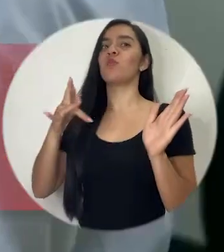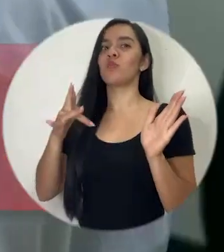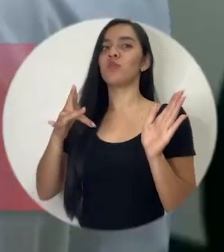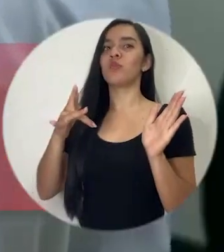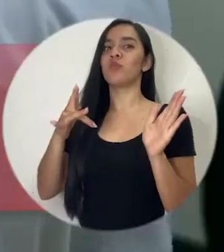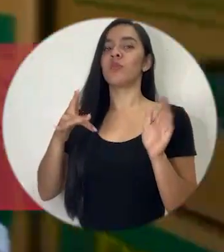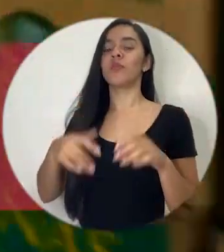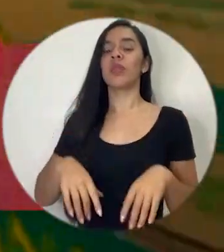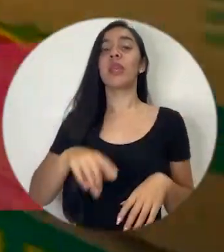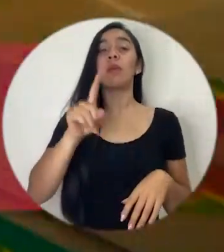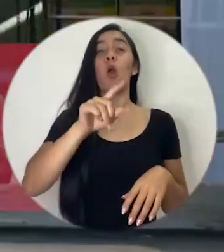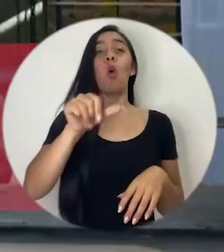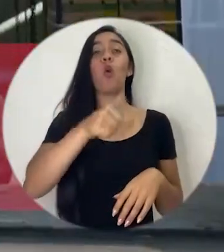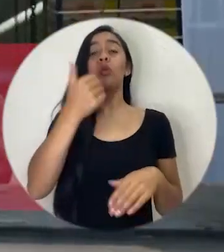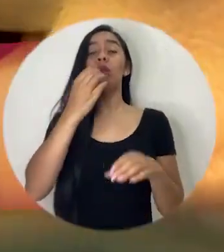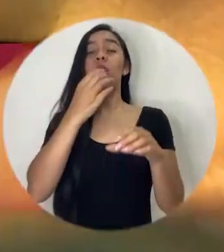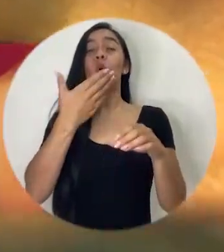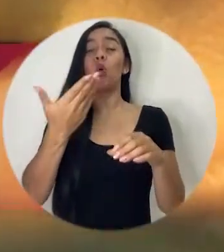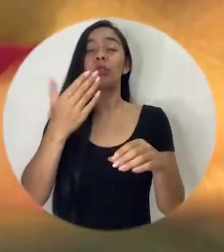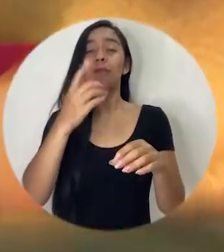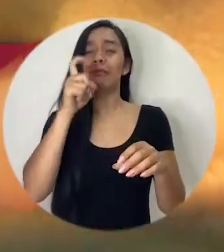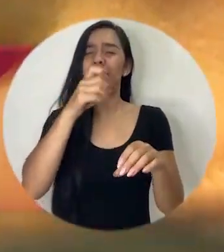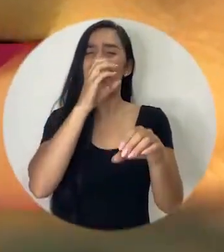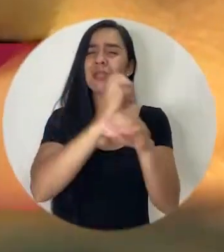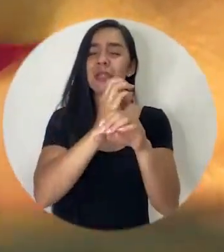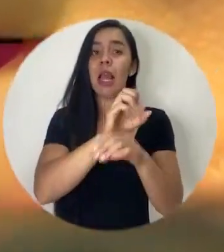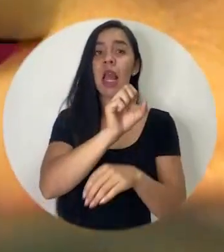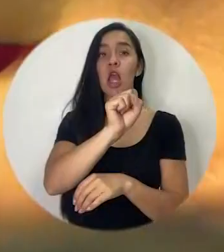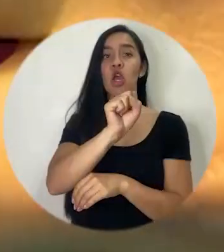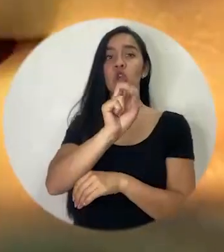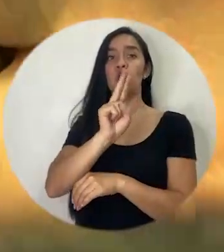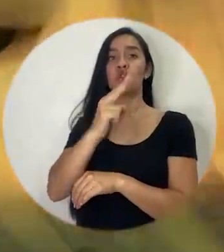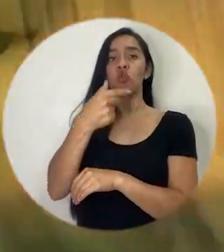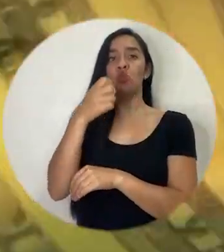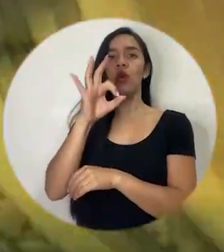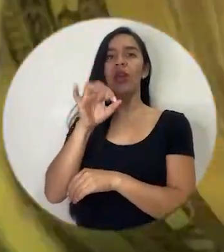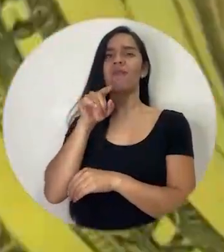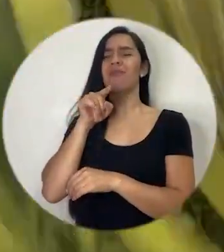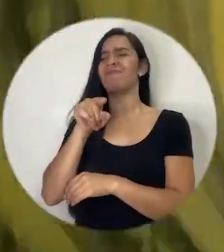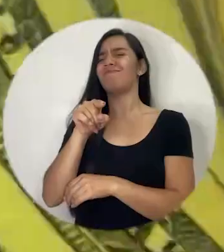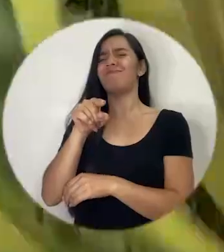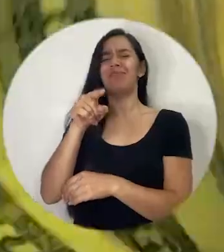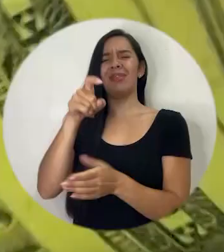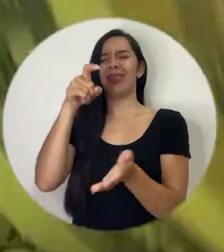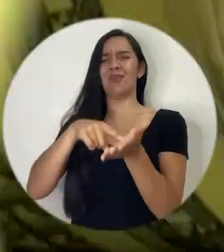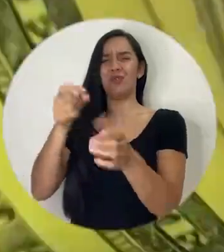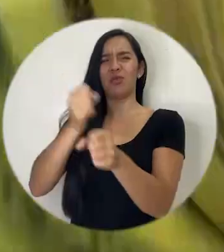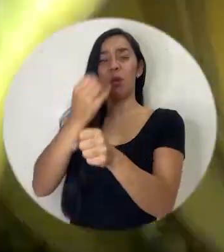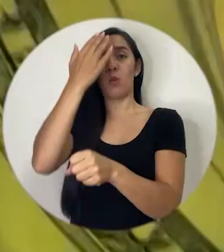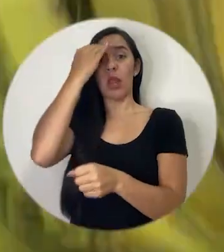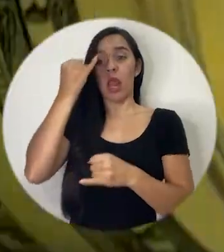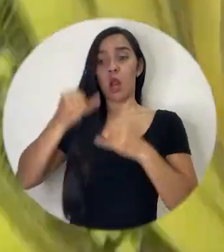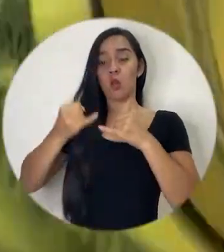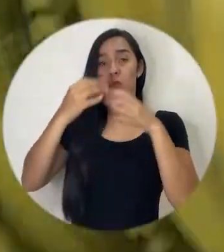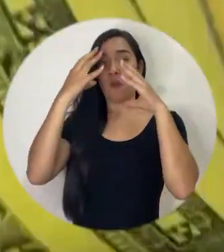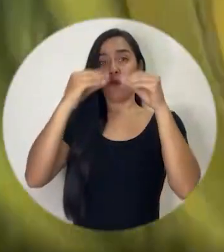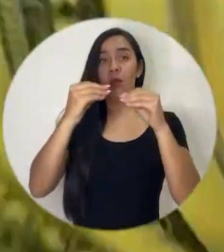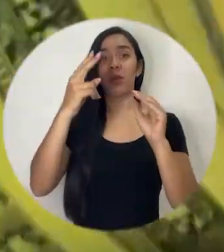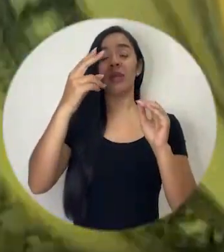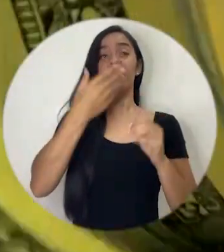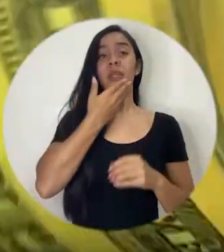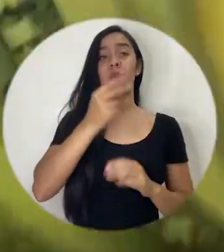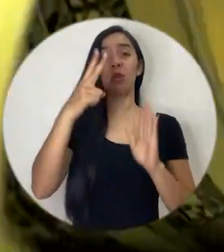tengo que decirlo la sujefa ha quedado debiendo en esto pero enormemente el último informe que presentó en diciembre del 2022